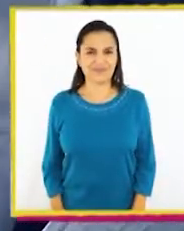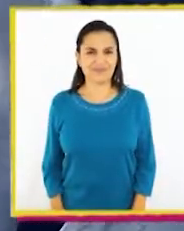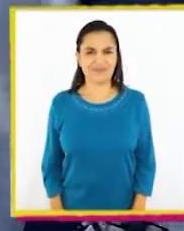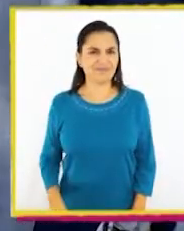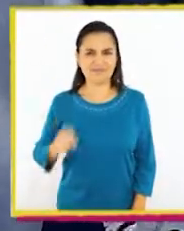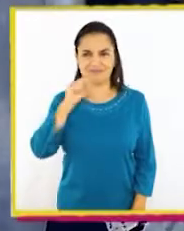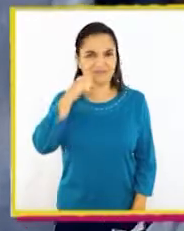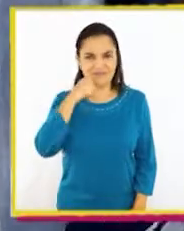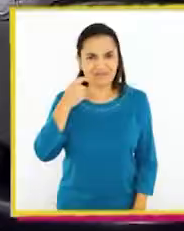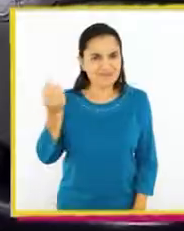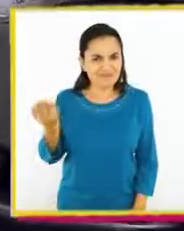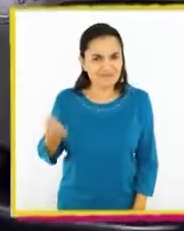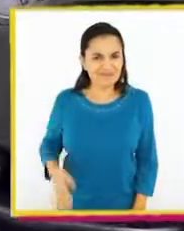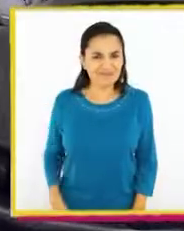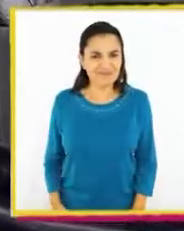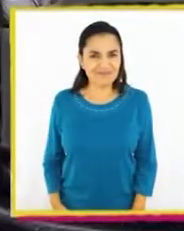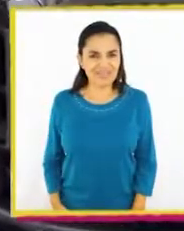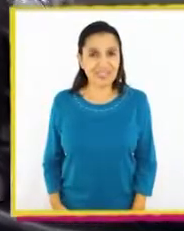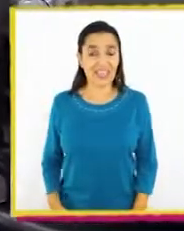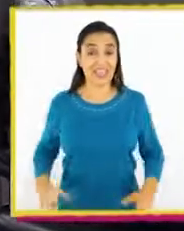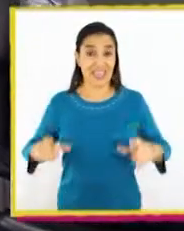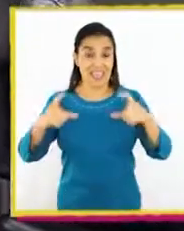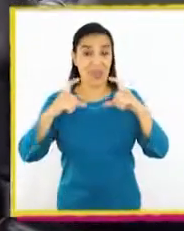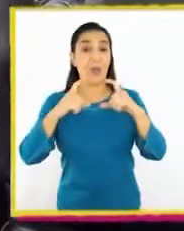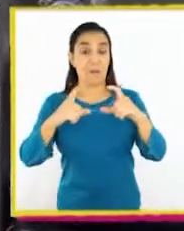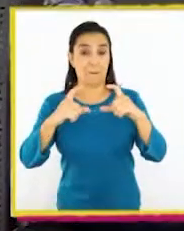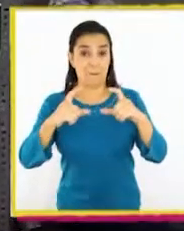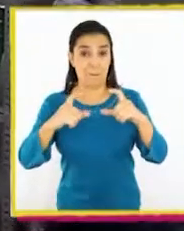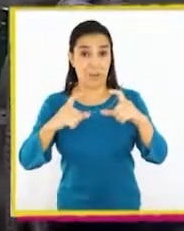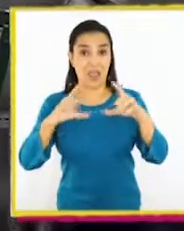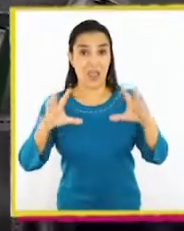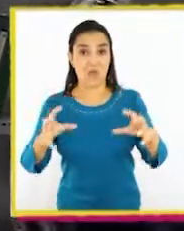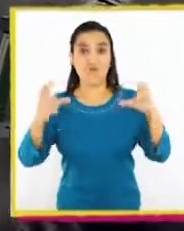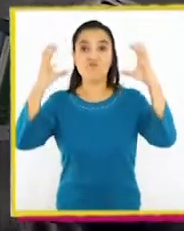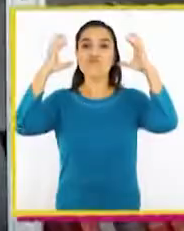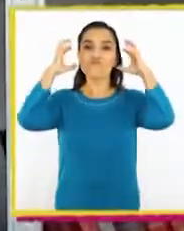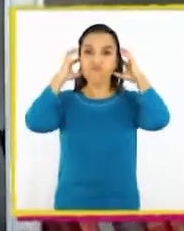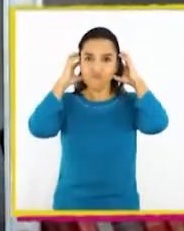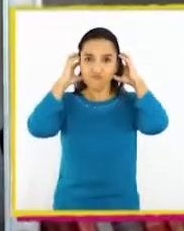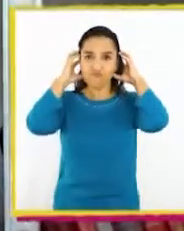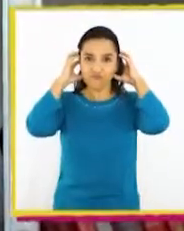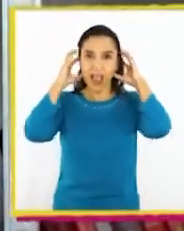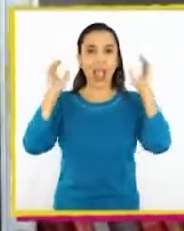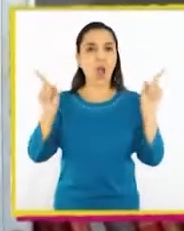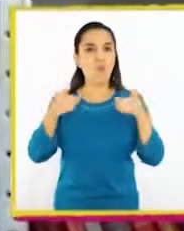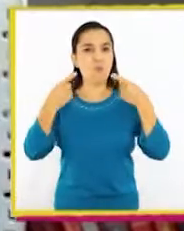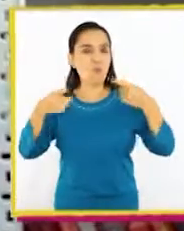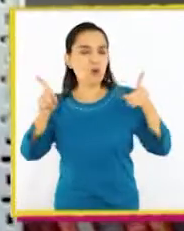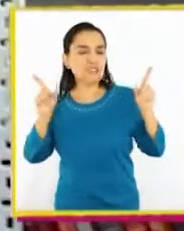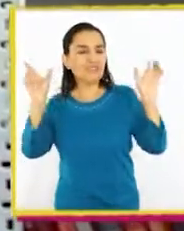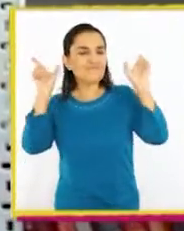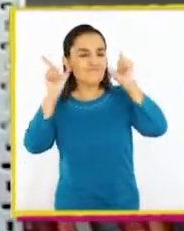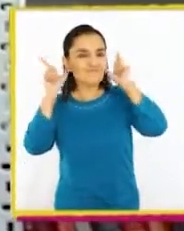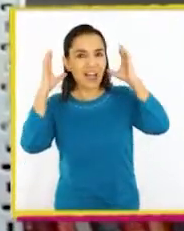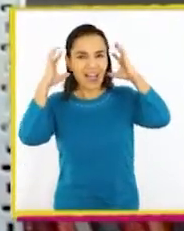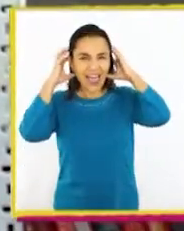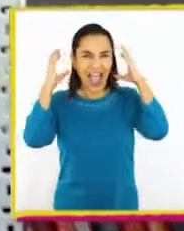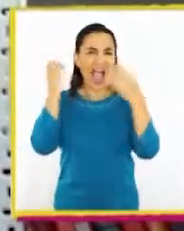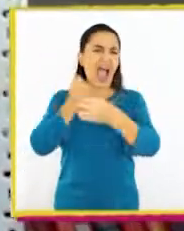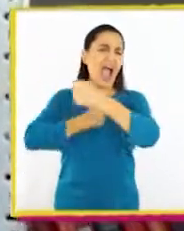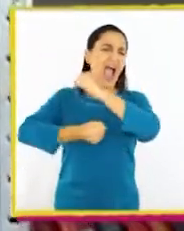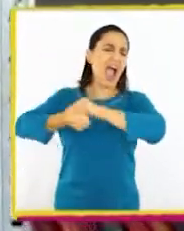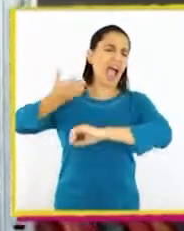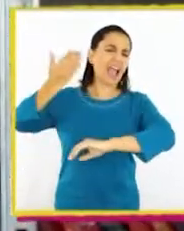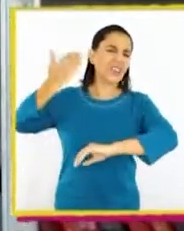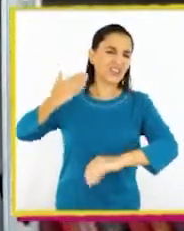¿Saben lo que es? Un personal estéreo. ¿Sí? Aquí escuchábamos la música hace